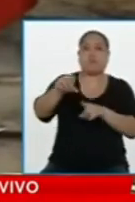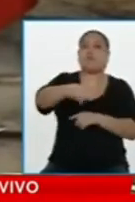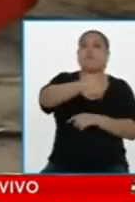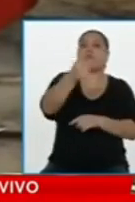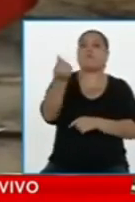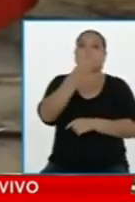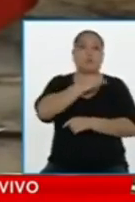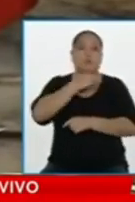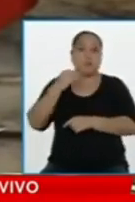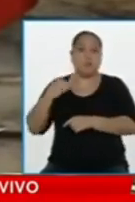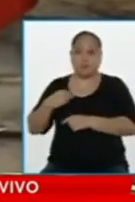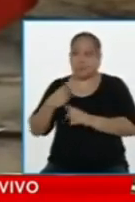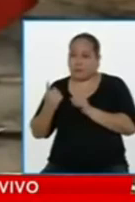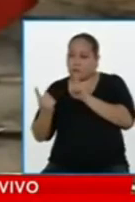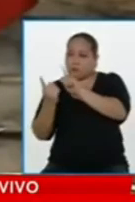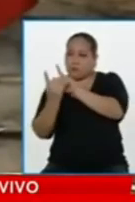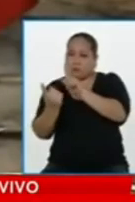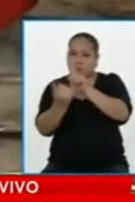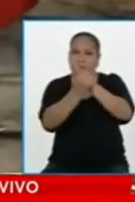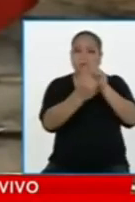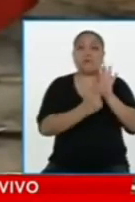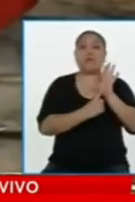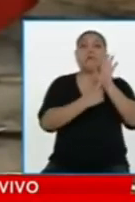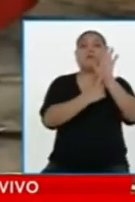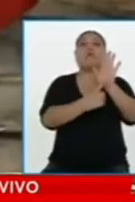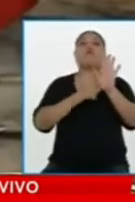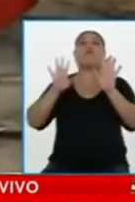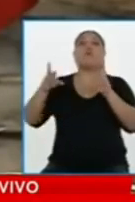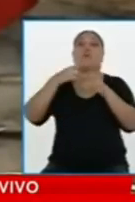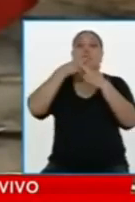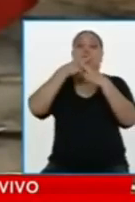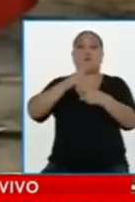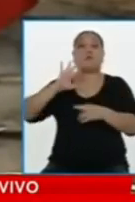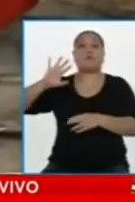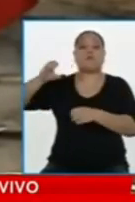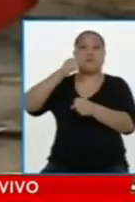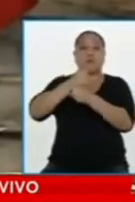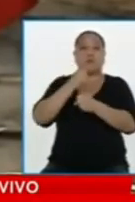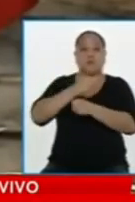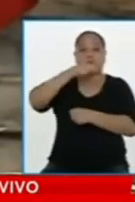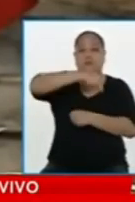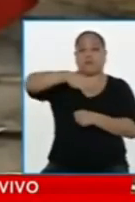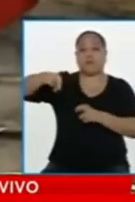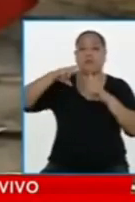Es un gobierno que no tiene ninguna mejora.